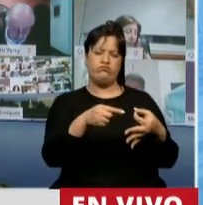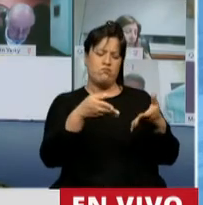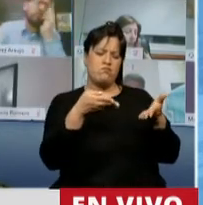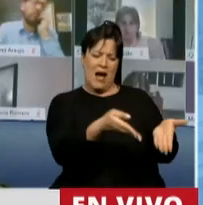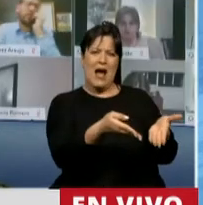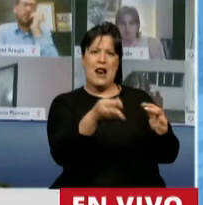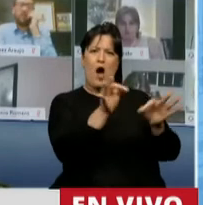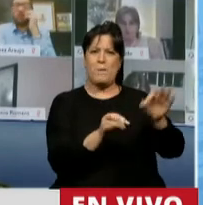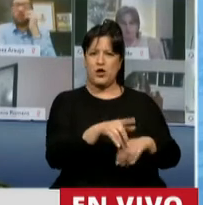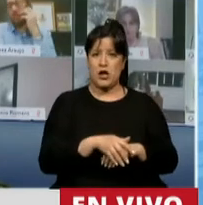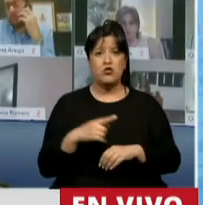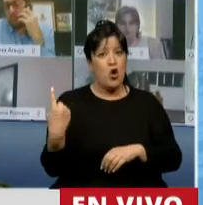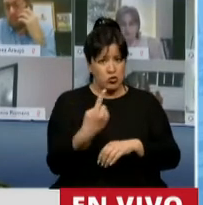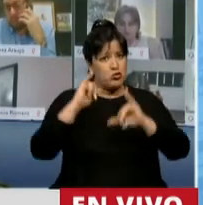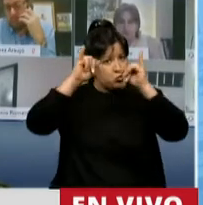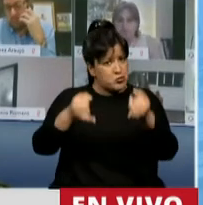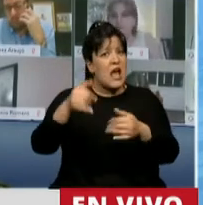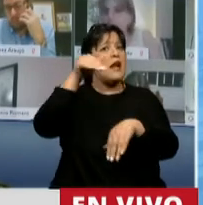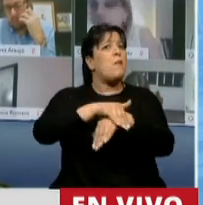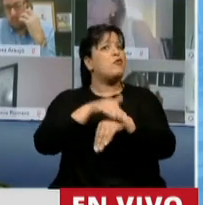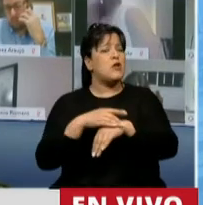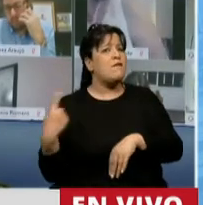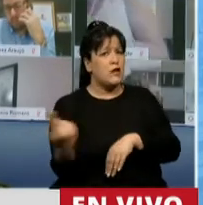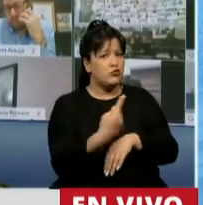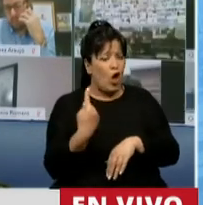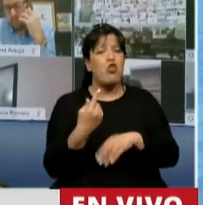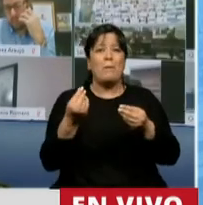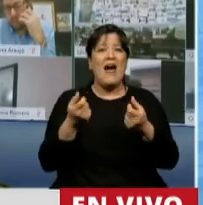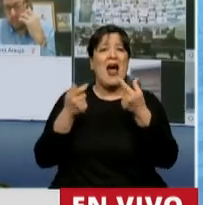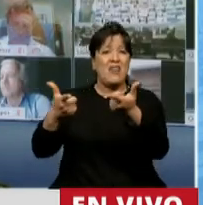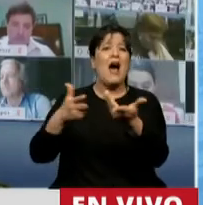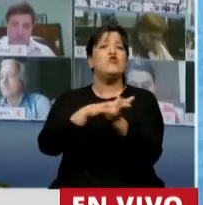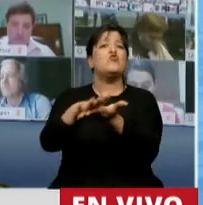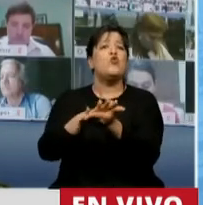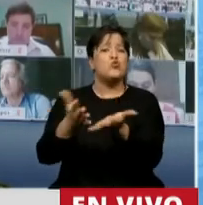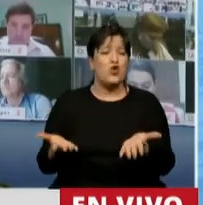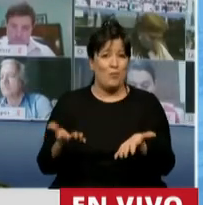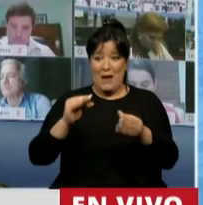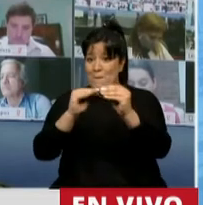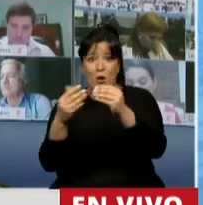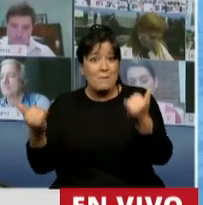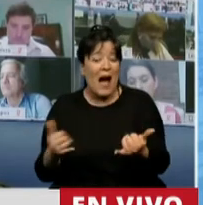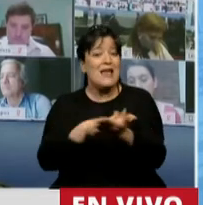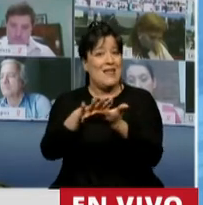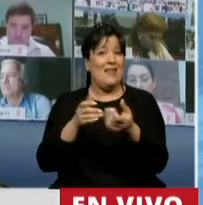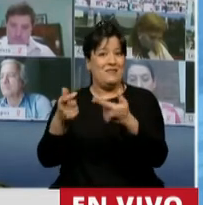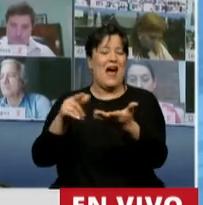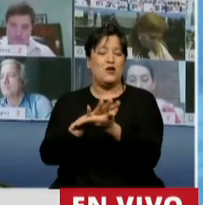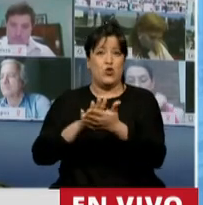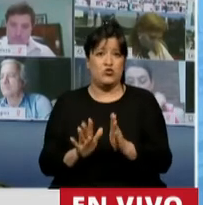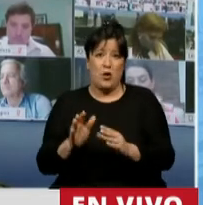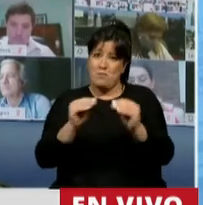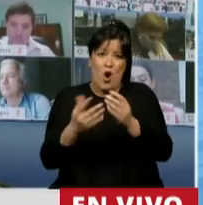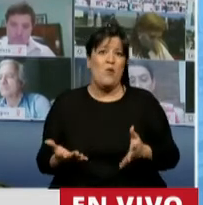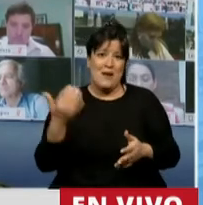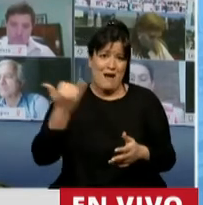Nos estamos haciendo cargo, ni más ni menos, que de solucionar problemas. Y problemas que existían y que no podemos